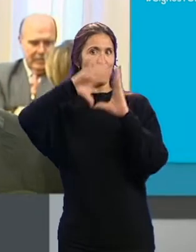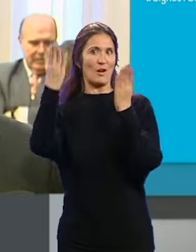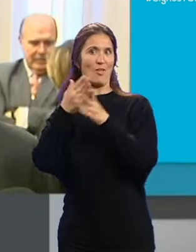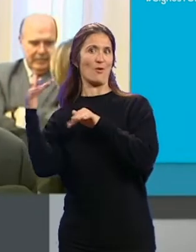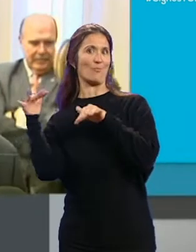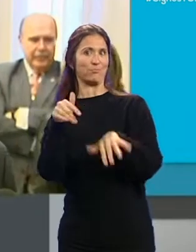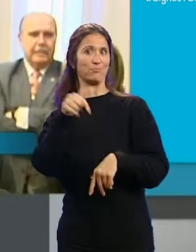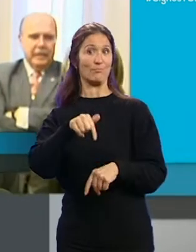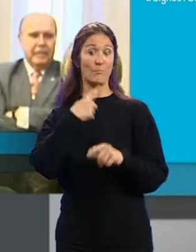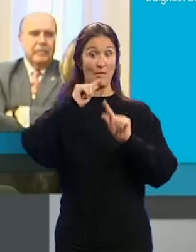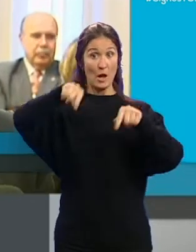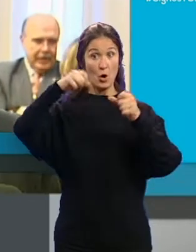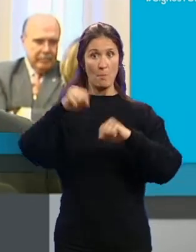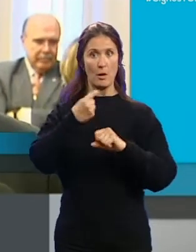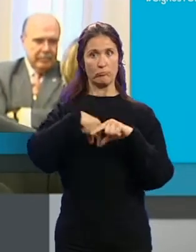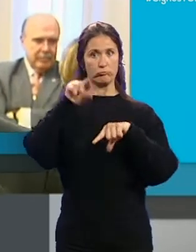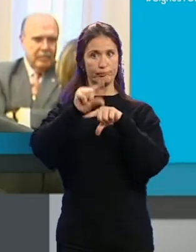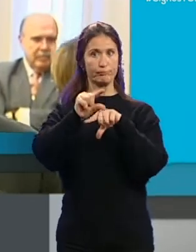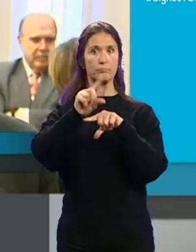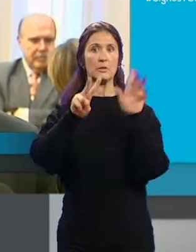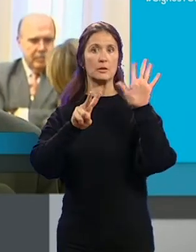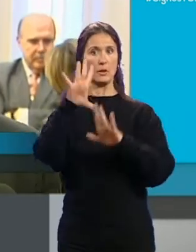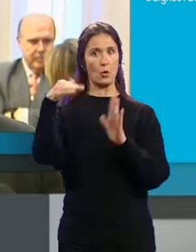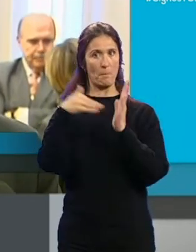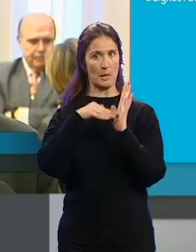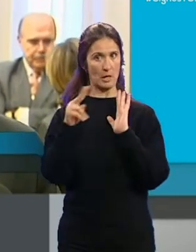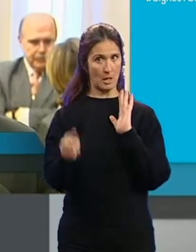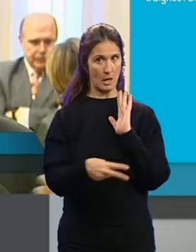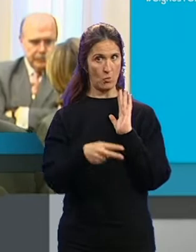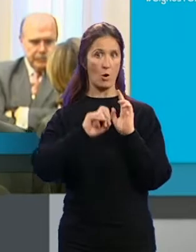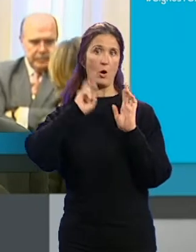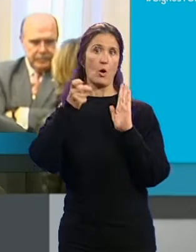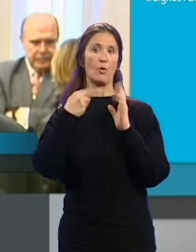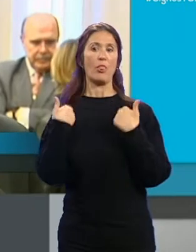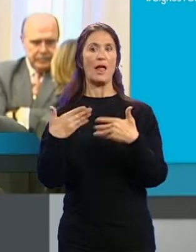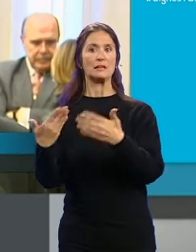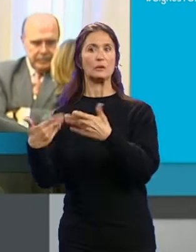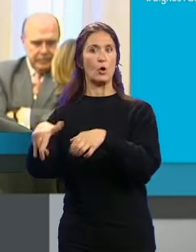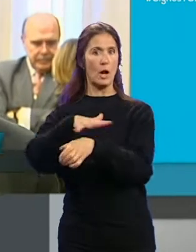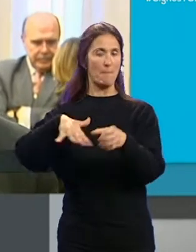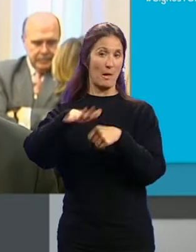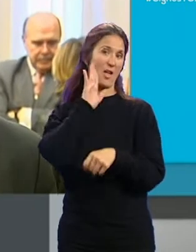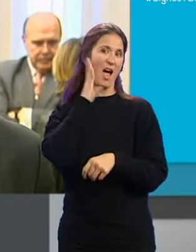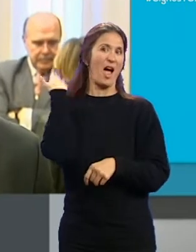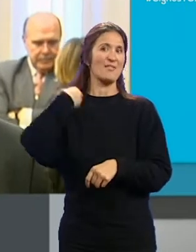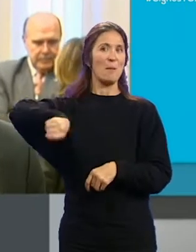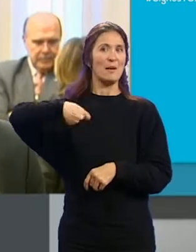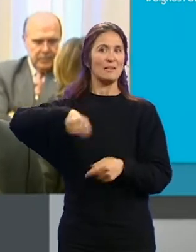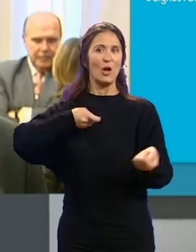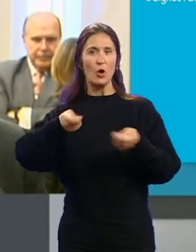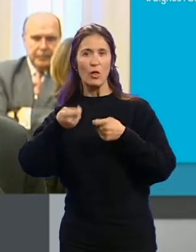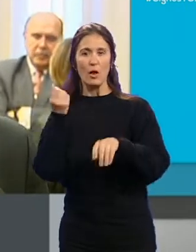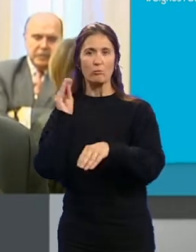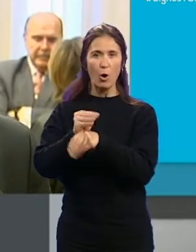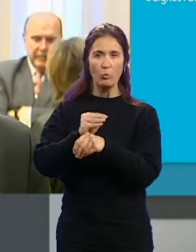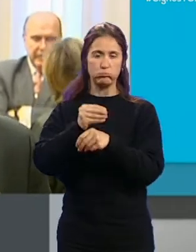firmar tiene una parte económica de 75.000 euros... ...y luego, además, tiene una serie de cesiones de espacio, bien explicaba el presidente... ...de coordinación, de dotación